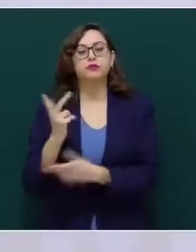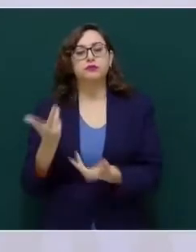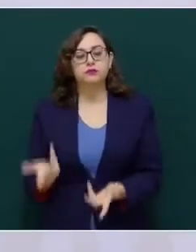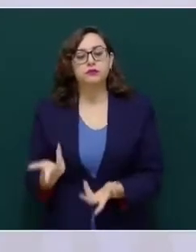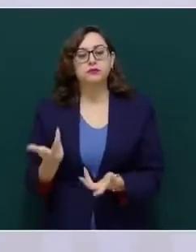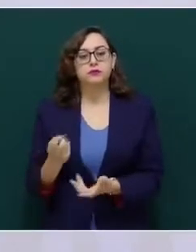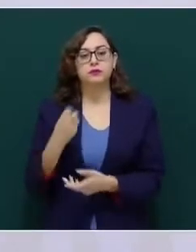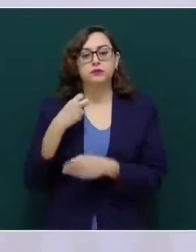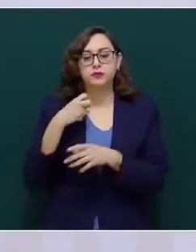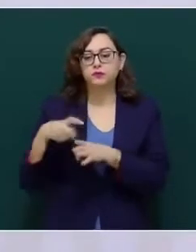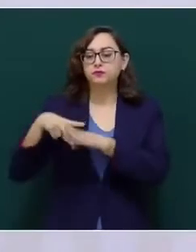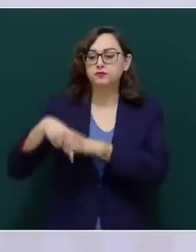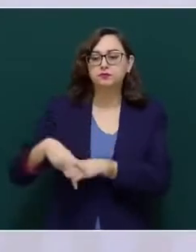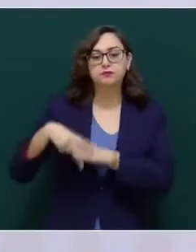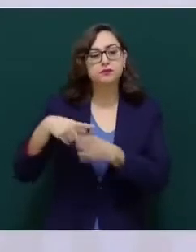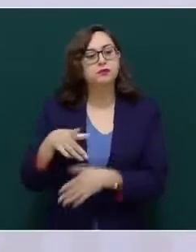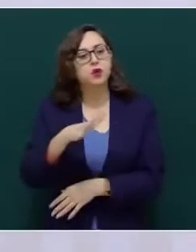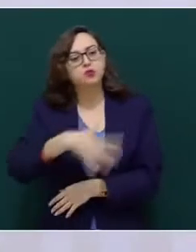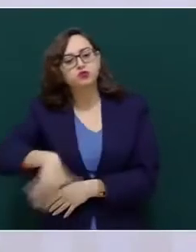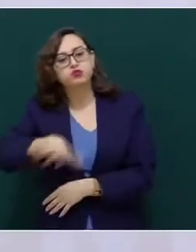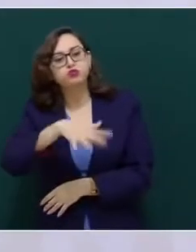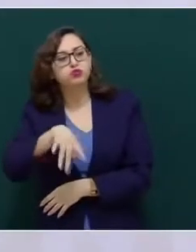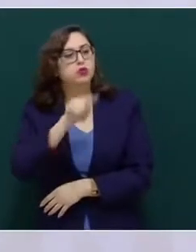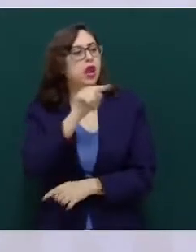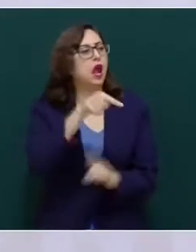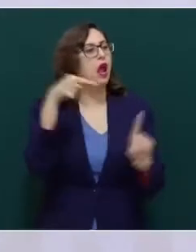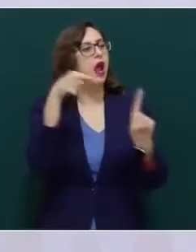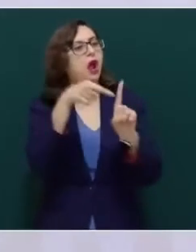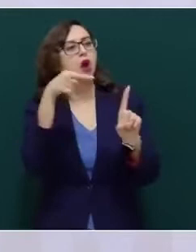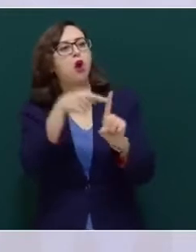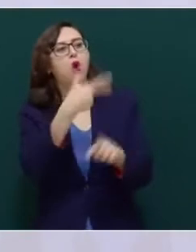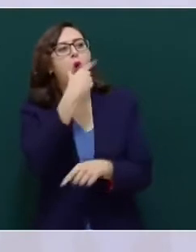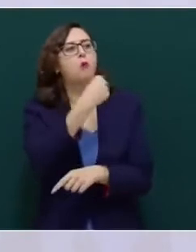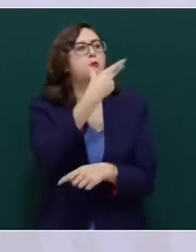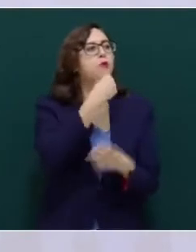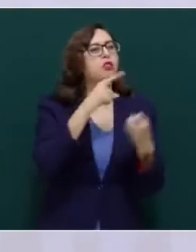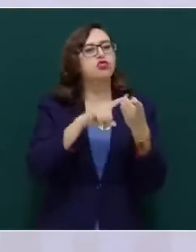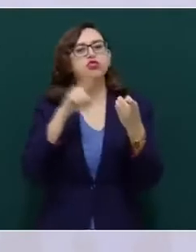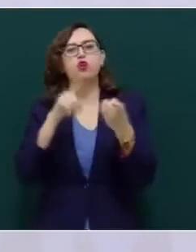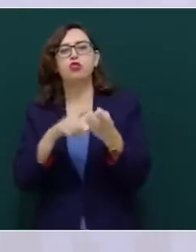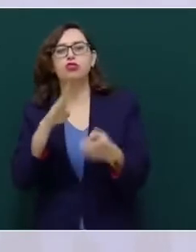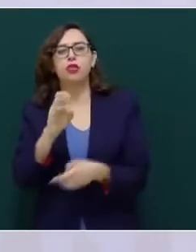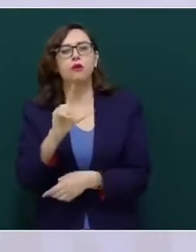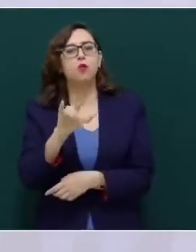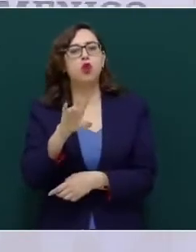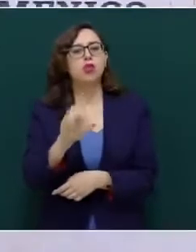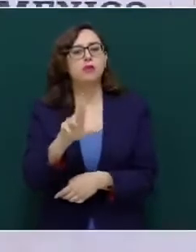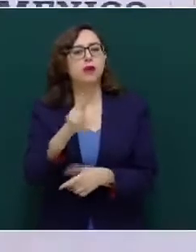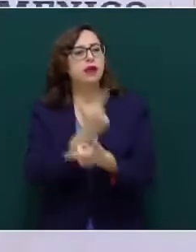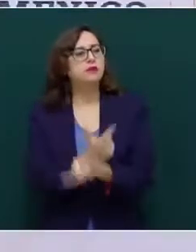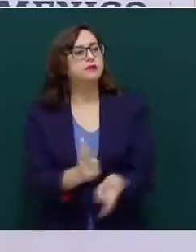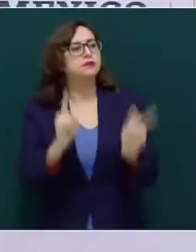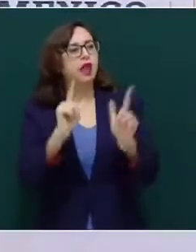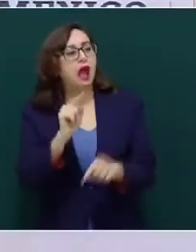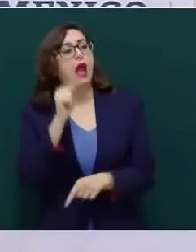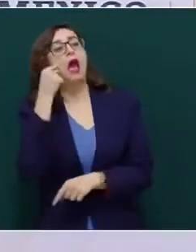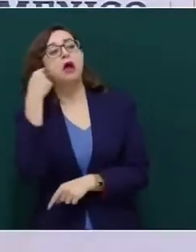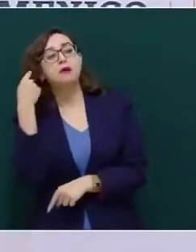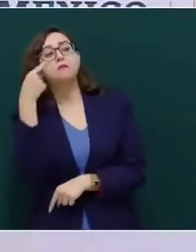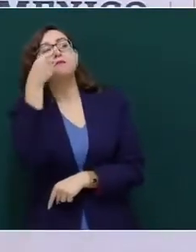al libertador cuscara, vieja silla de baqueta en la pared